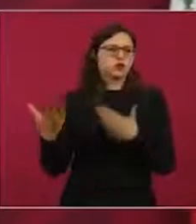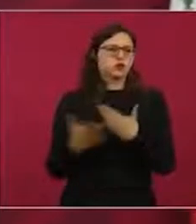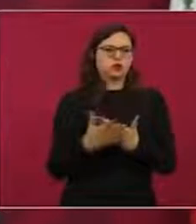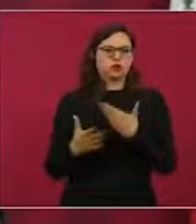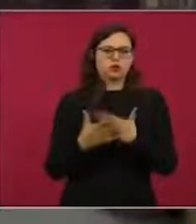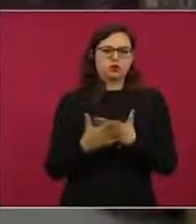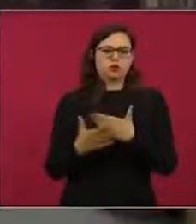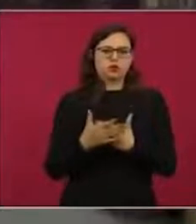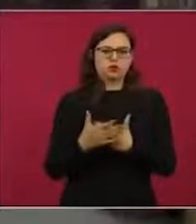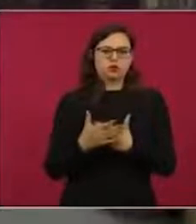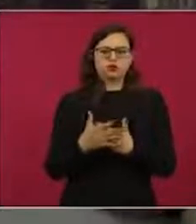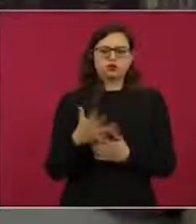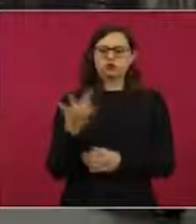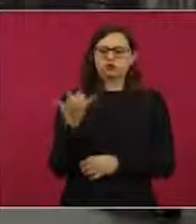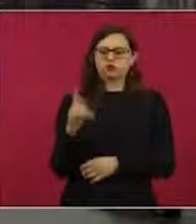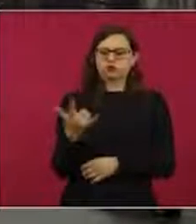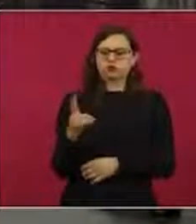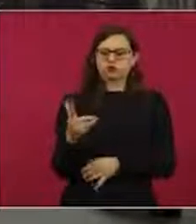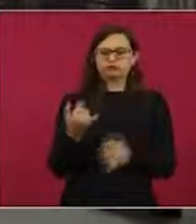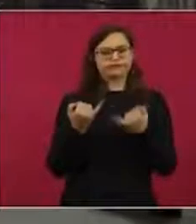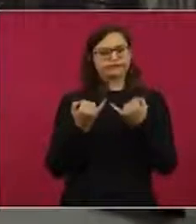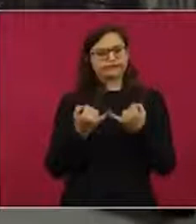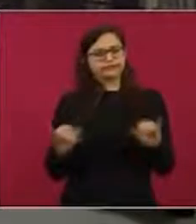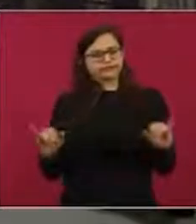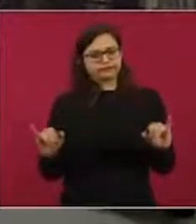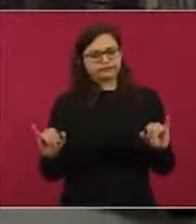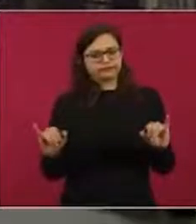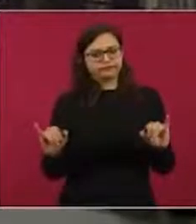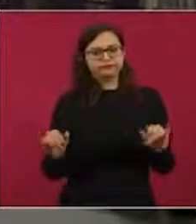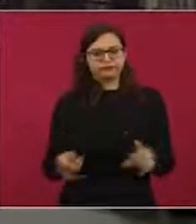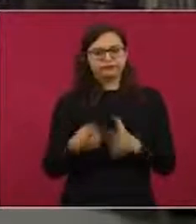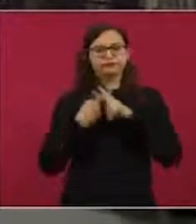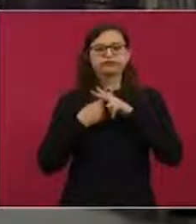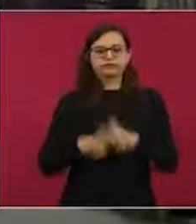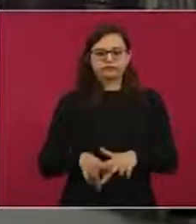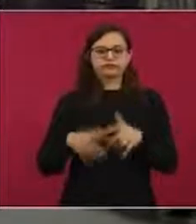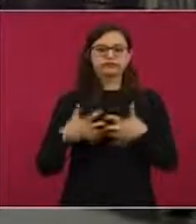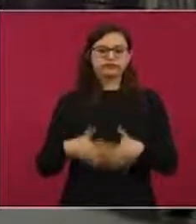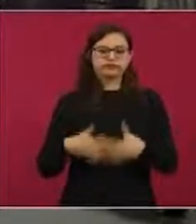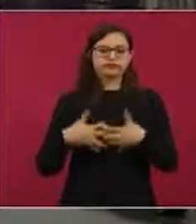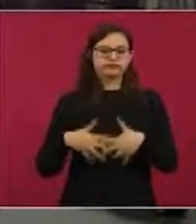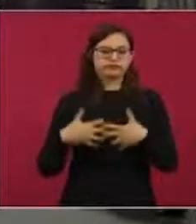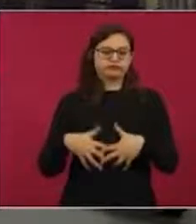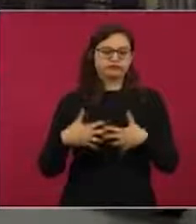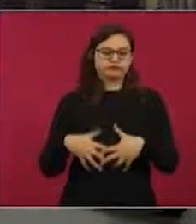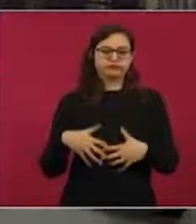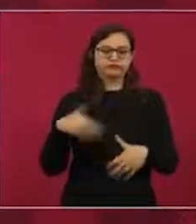julio, o va a empezar a operar en julio.